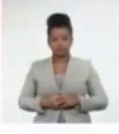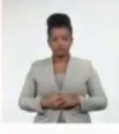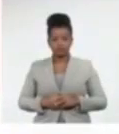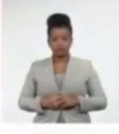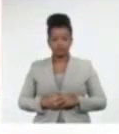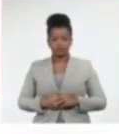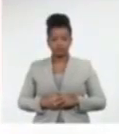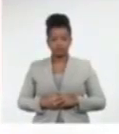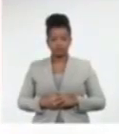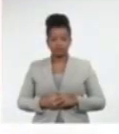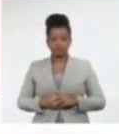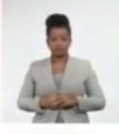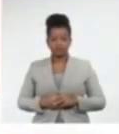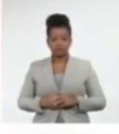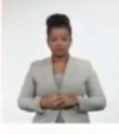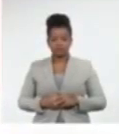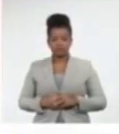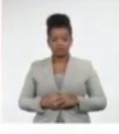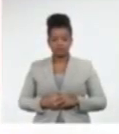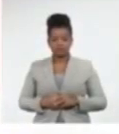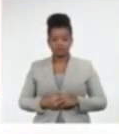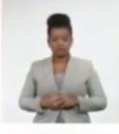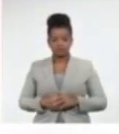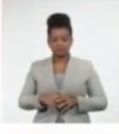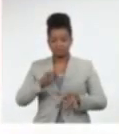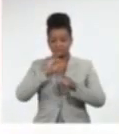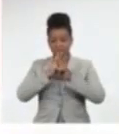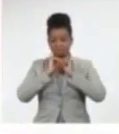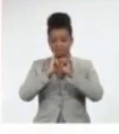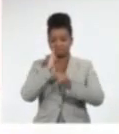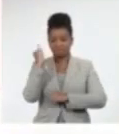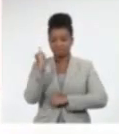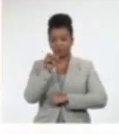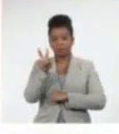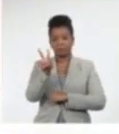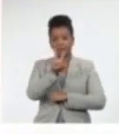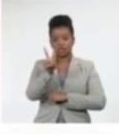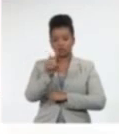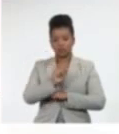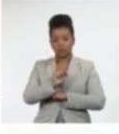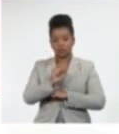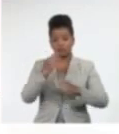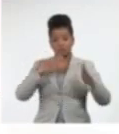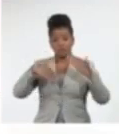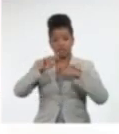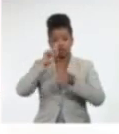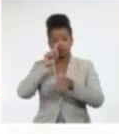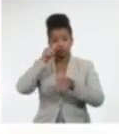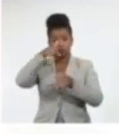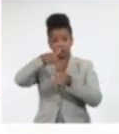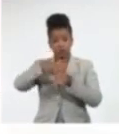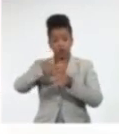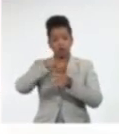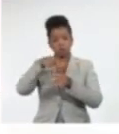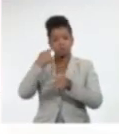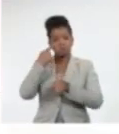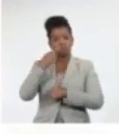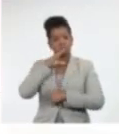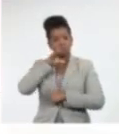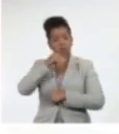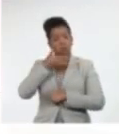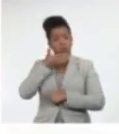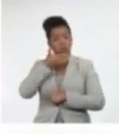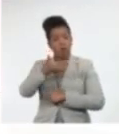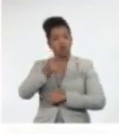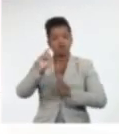Vamos a iniciar este segmento en Venezuela. El ministro de Petróleo, Tarek El Aysami, valoró positivamente la